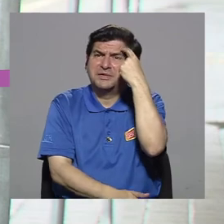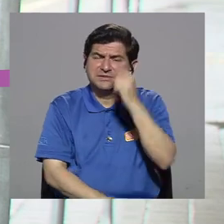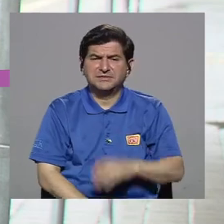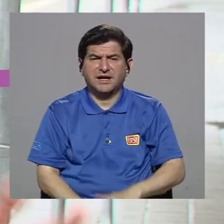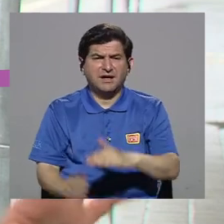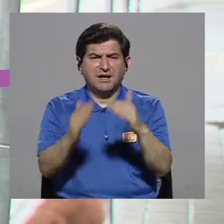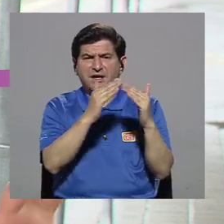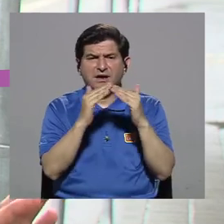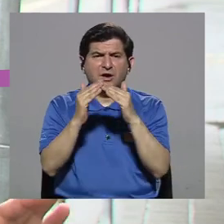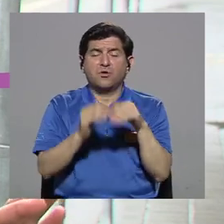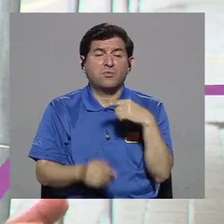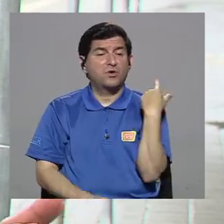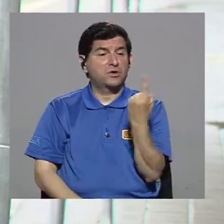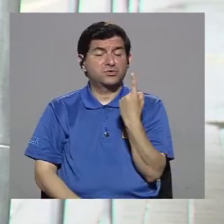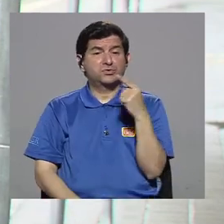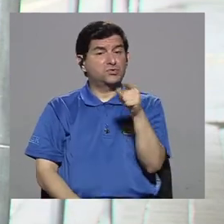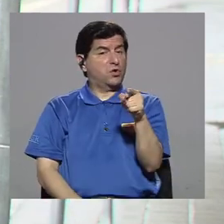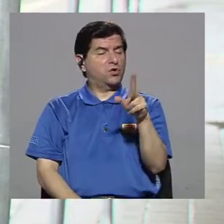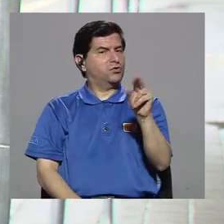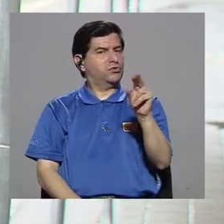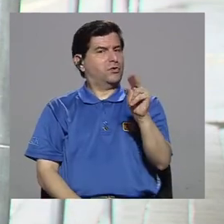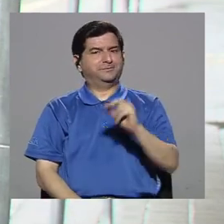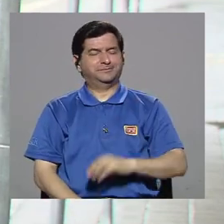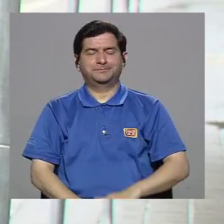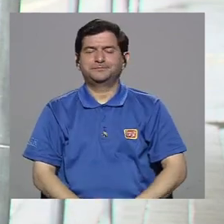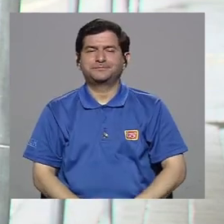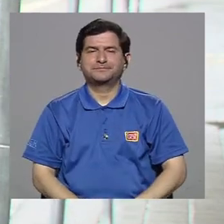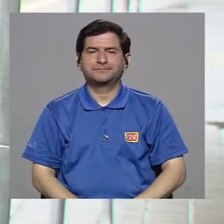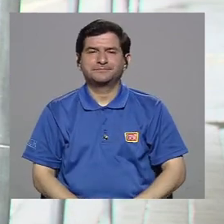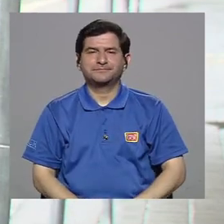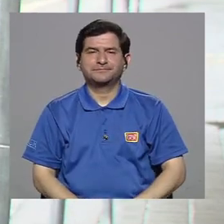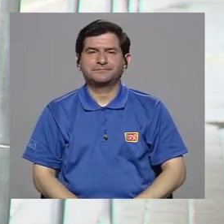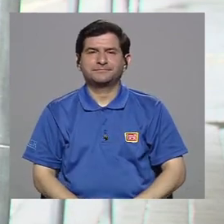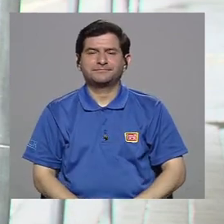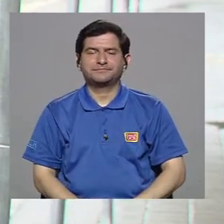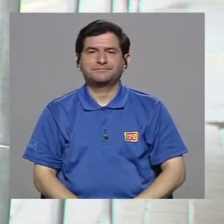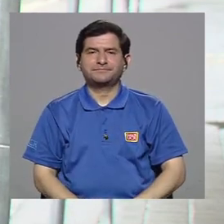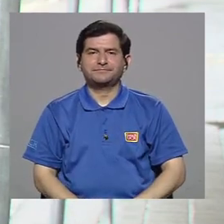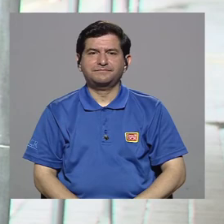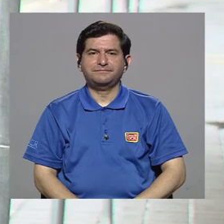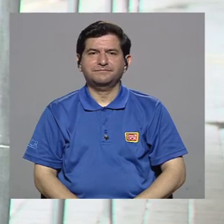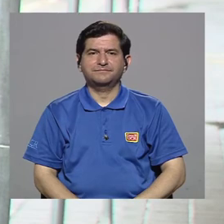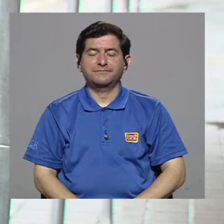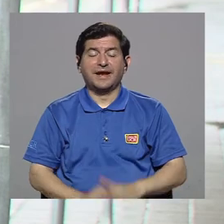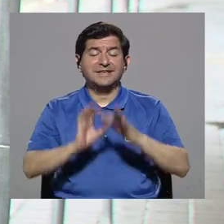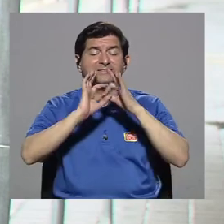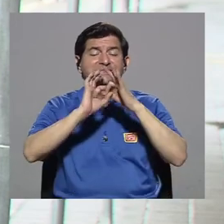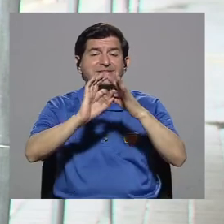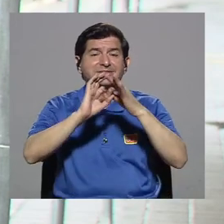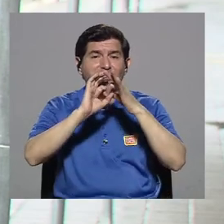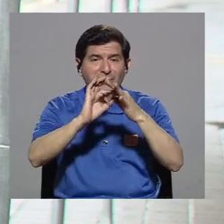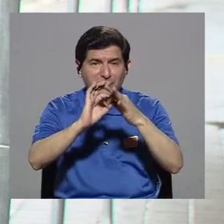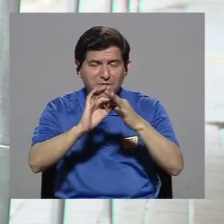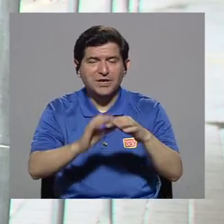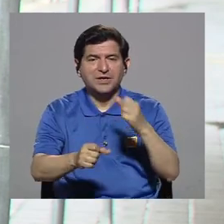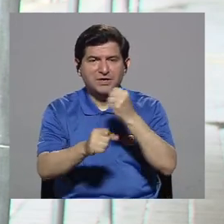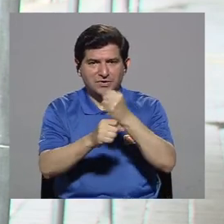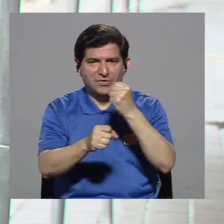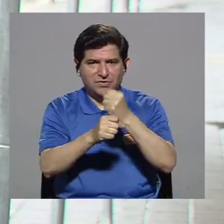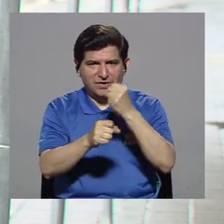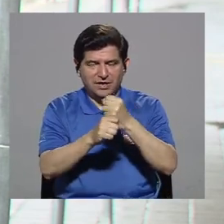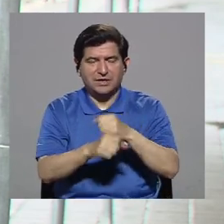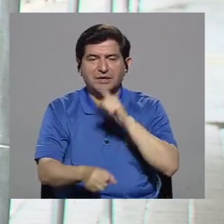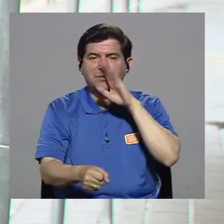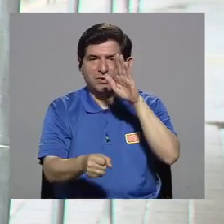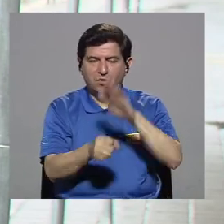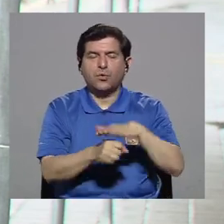comunidades tienen que jugárselas solitas, ¿no? En realidad es de la mano con el trabajo que también debe cubrir